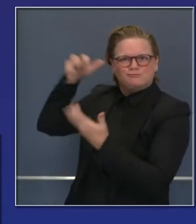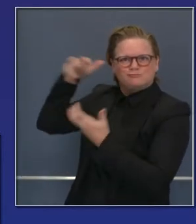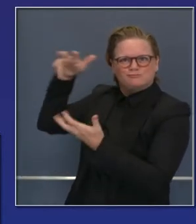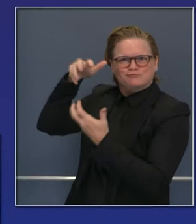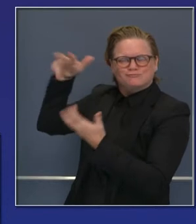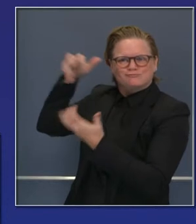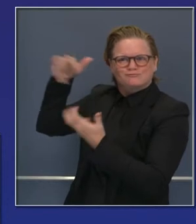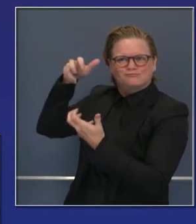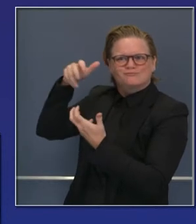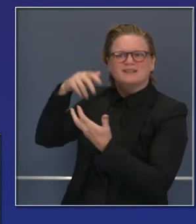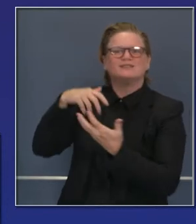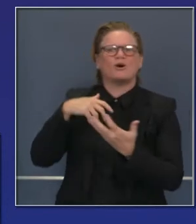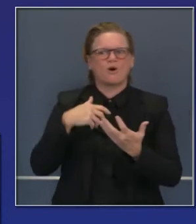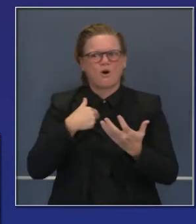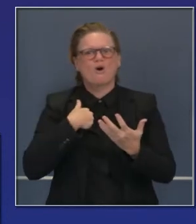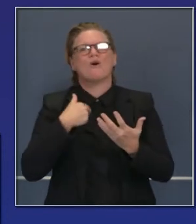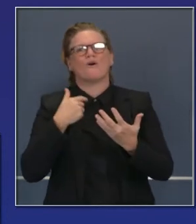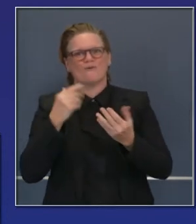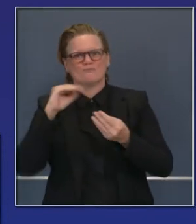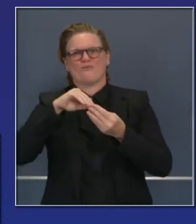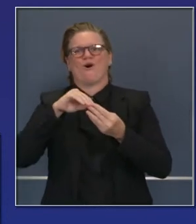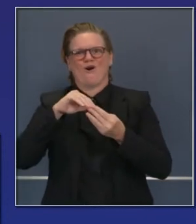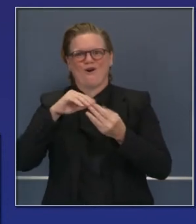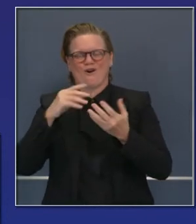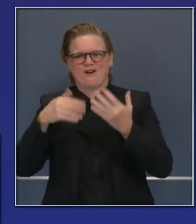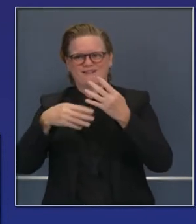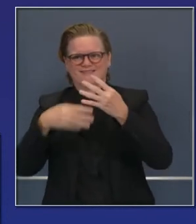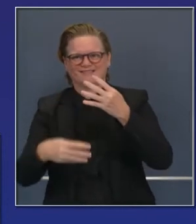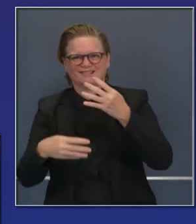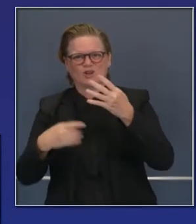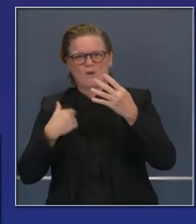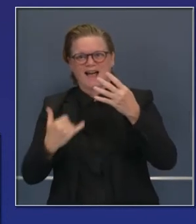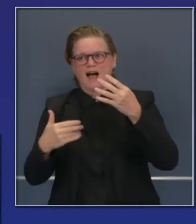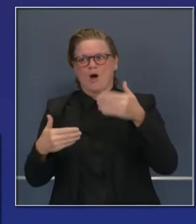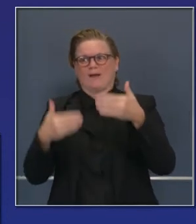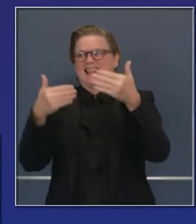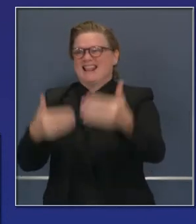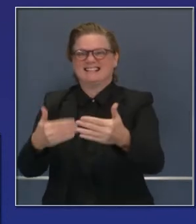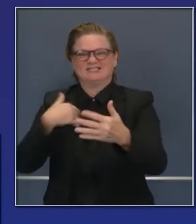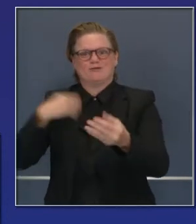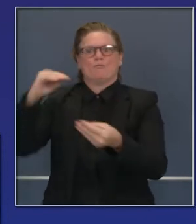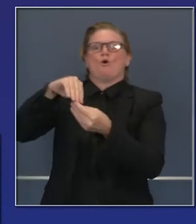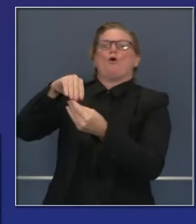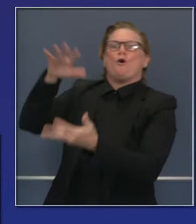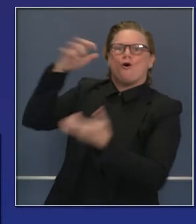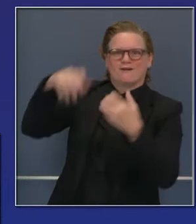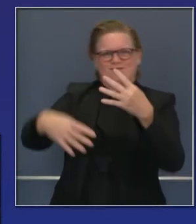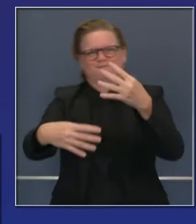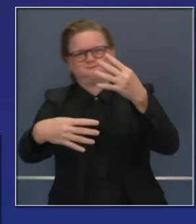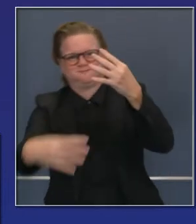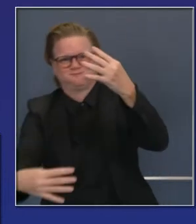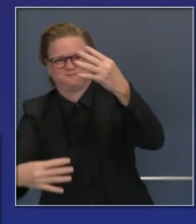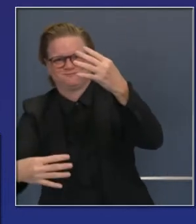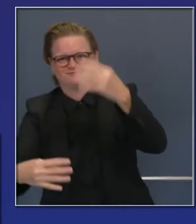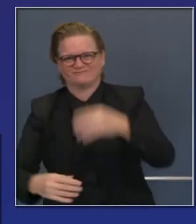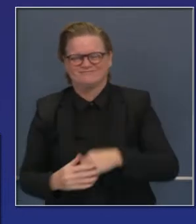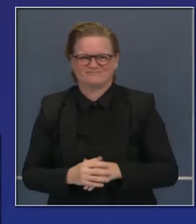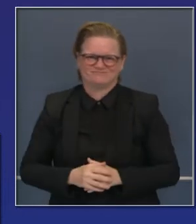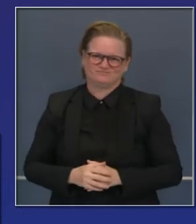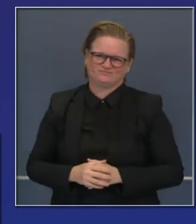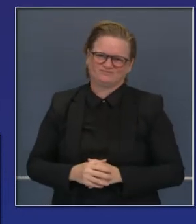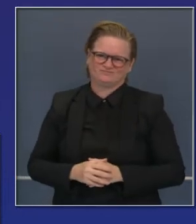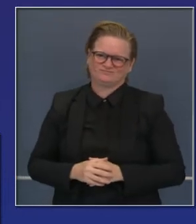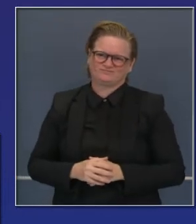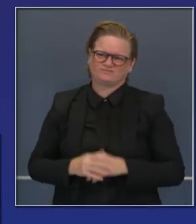estas nuevas becas federales, subvenciones, ayudando a esos negocios esenciales que siguen abiertos, pero apenas sobreviviendo.